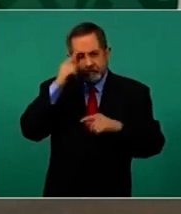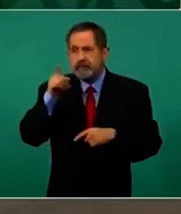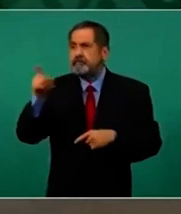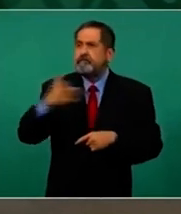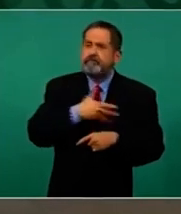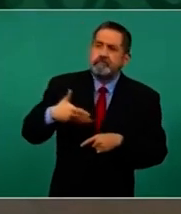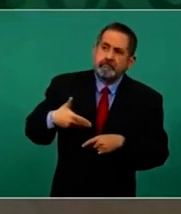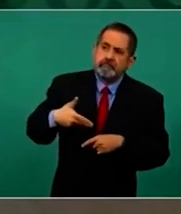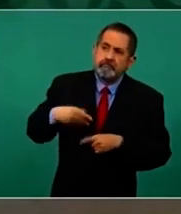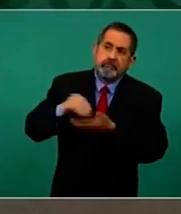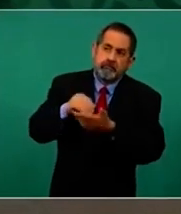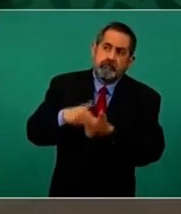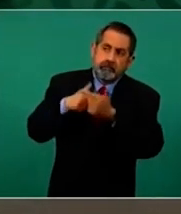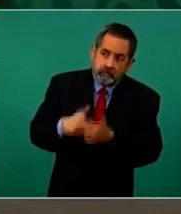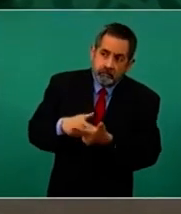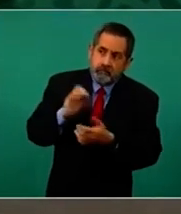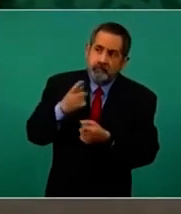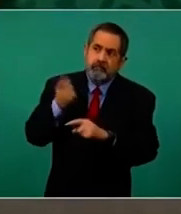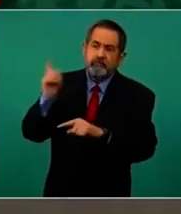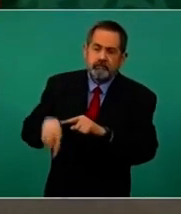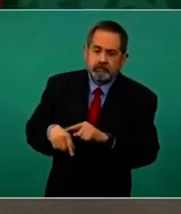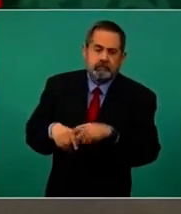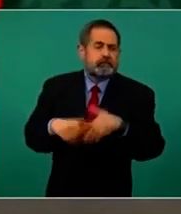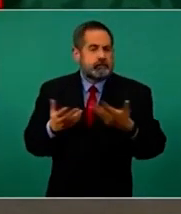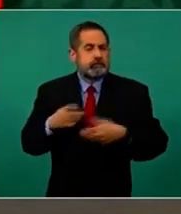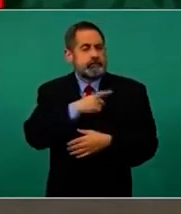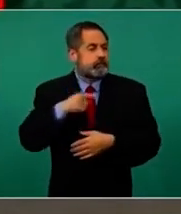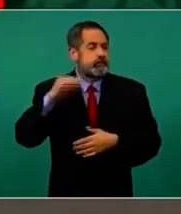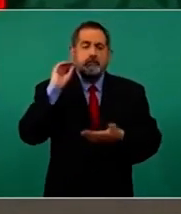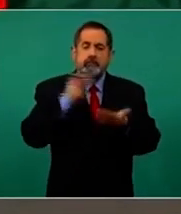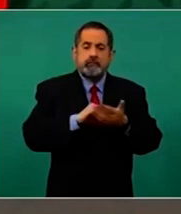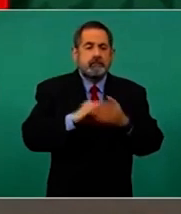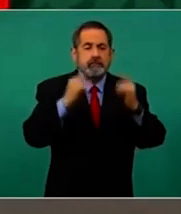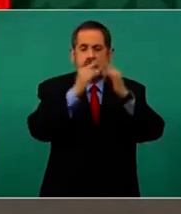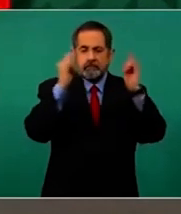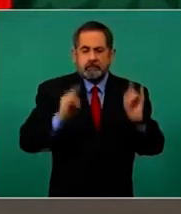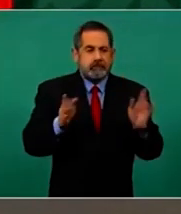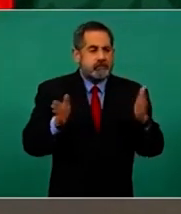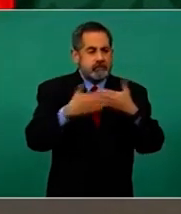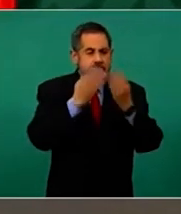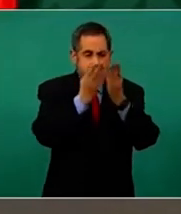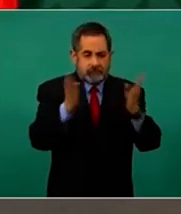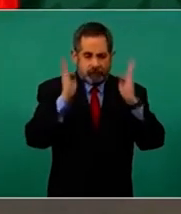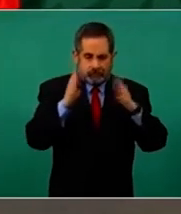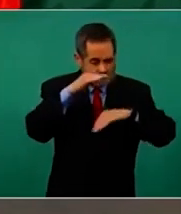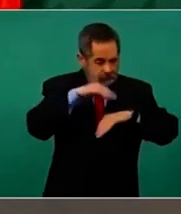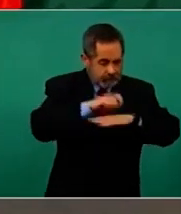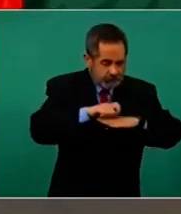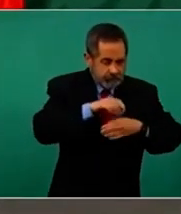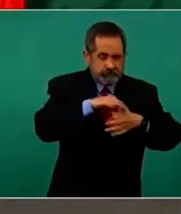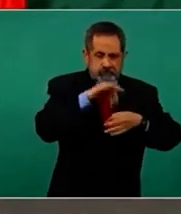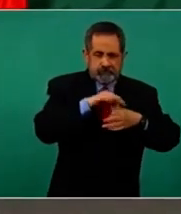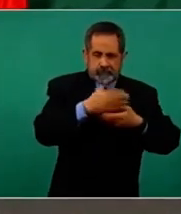mandato. Se tienen que instalar casillas y se le va a preguntar a la gente